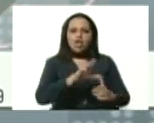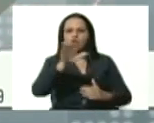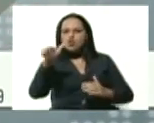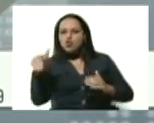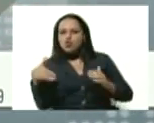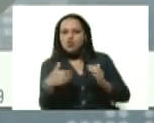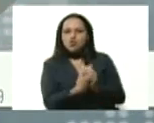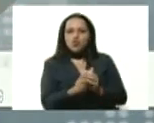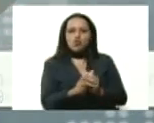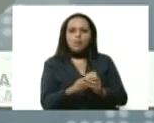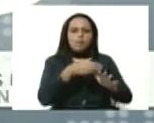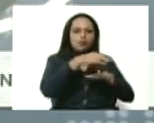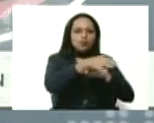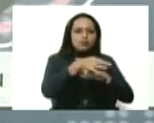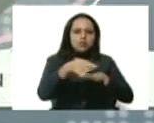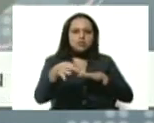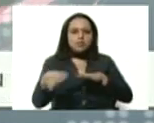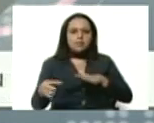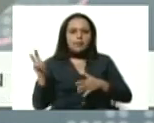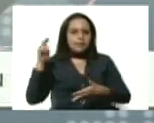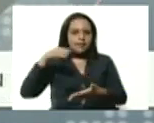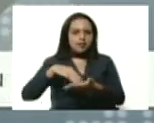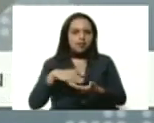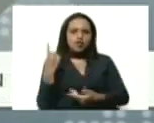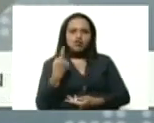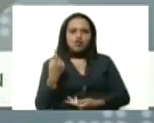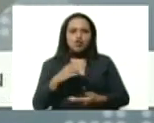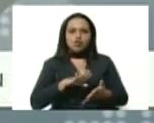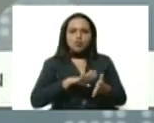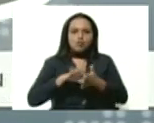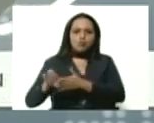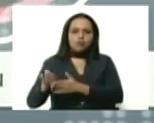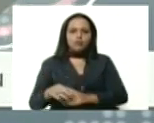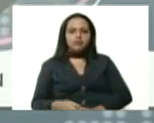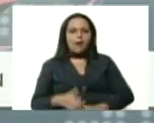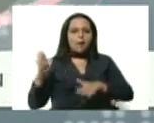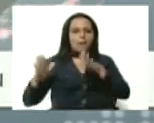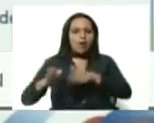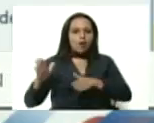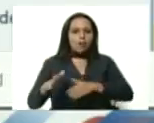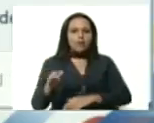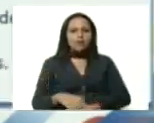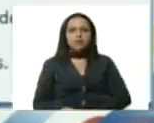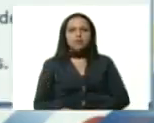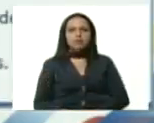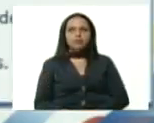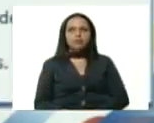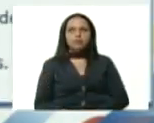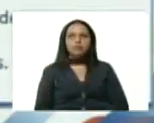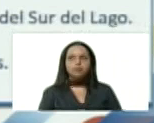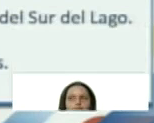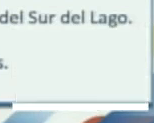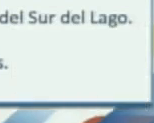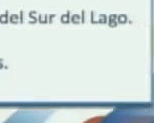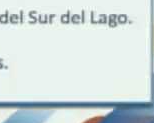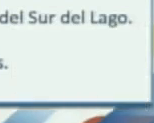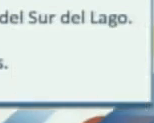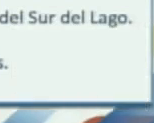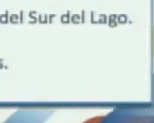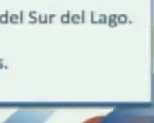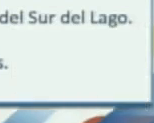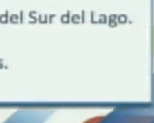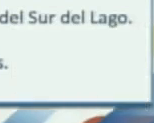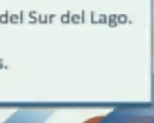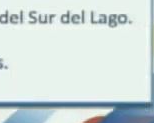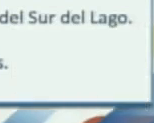todos los municipios del estado de Miranda, exceptuando el eje Barloven. En el estado de Aragua,